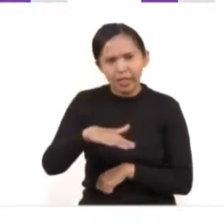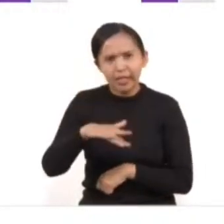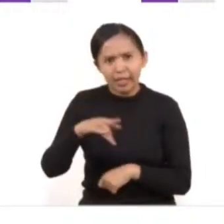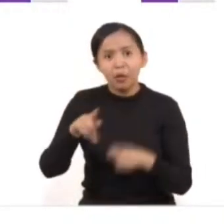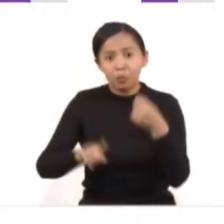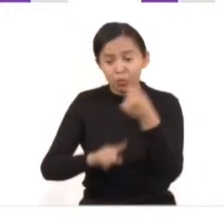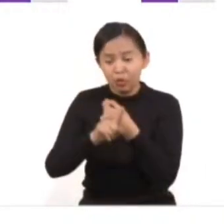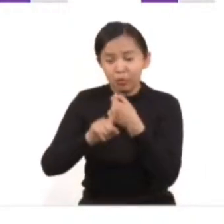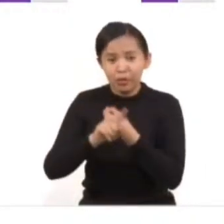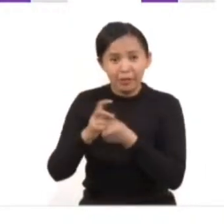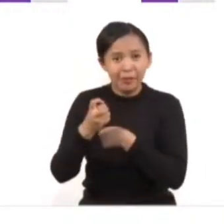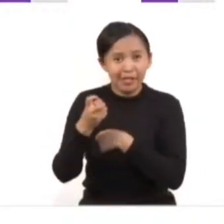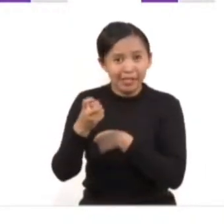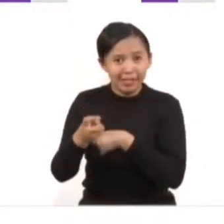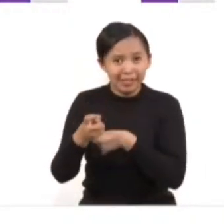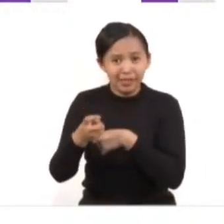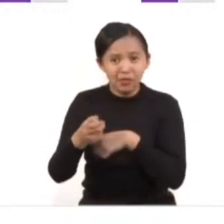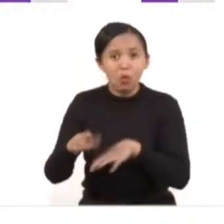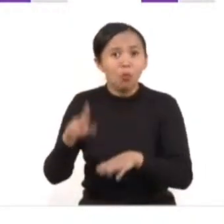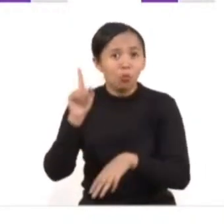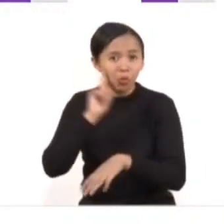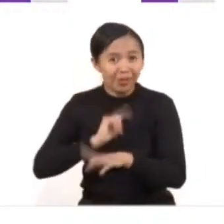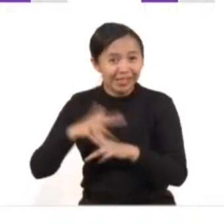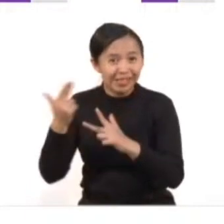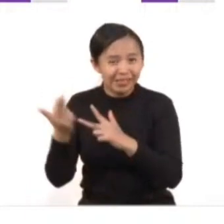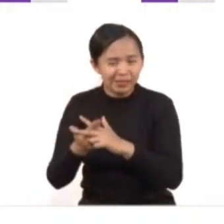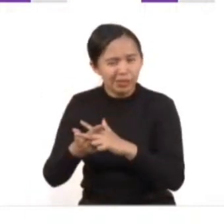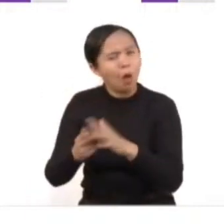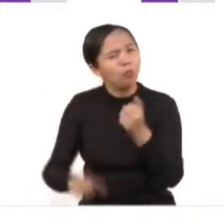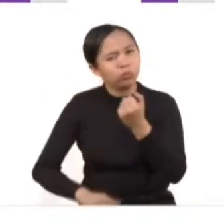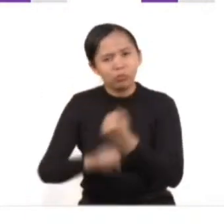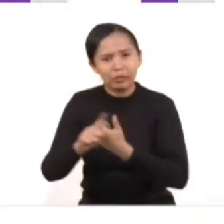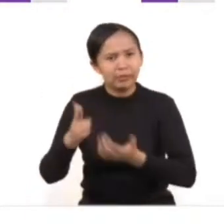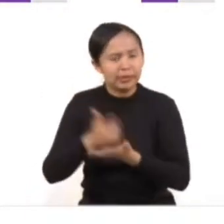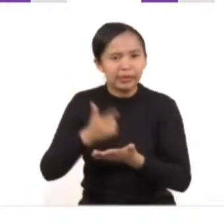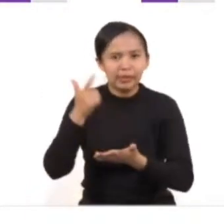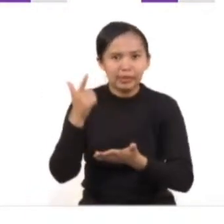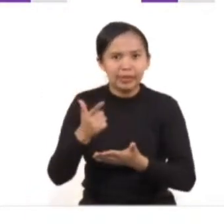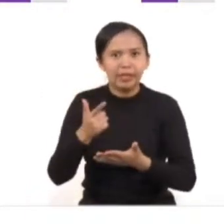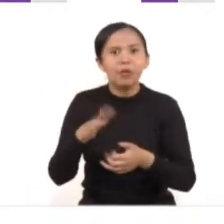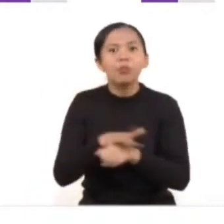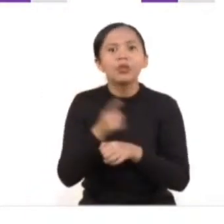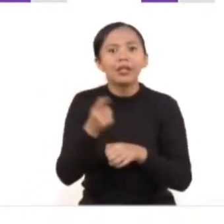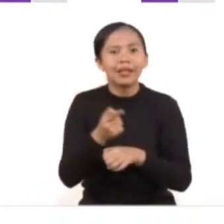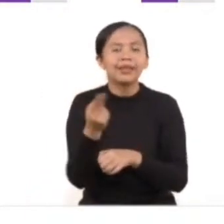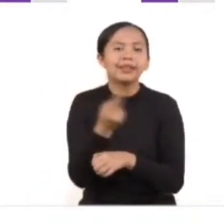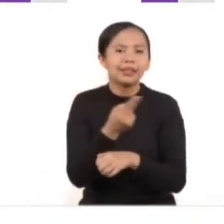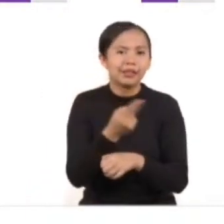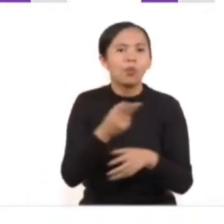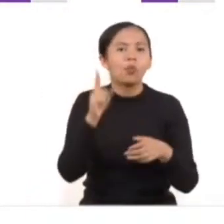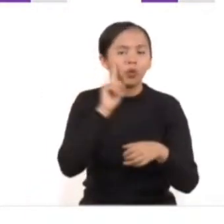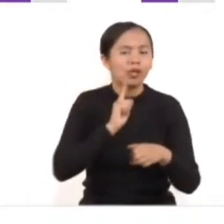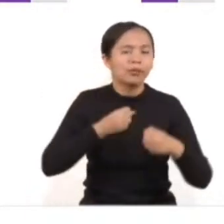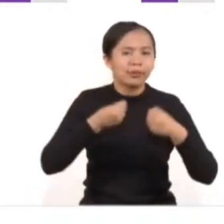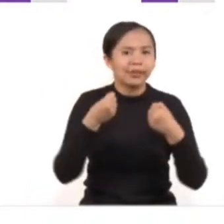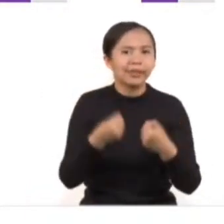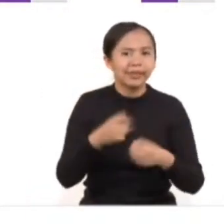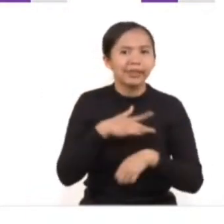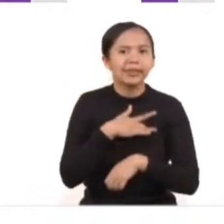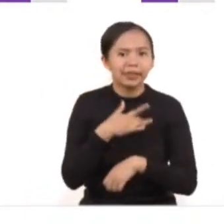gravedad que representa el delito de feminicidio para la seguridad de nosotras las mujeres. Por ello,